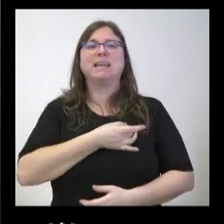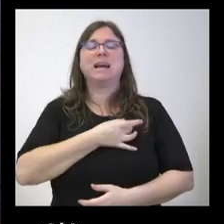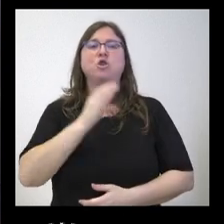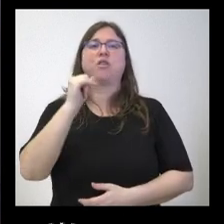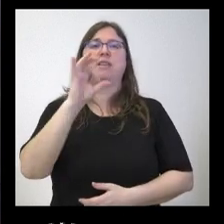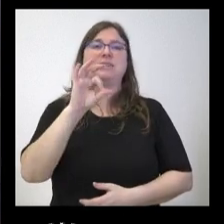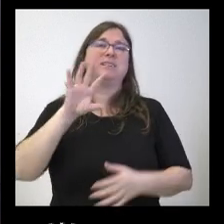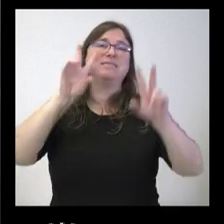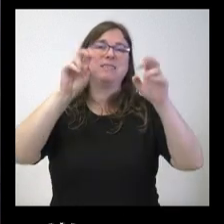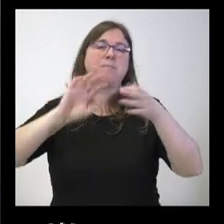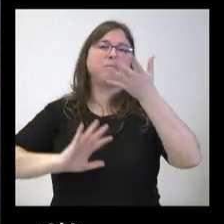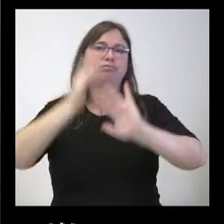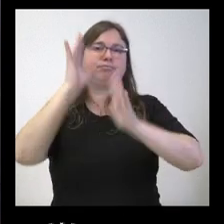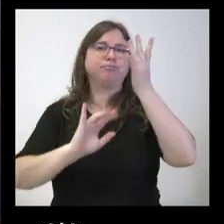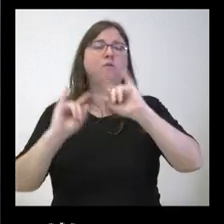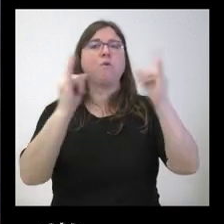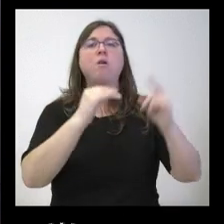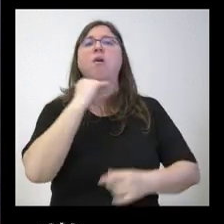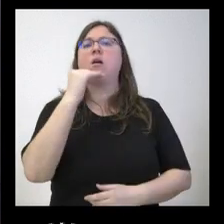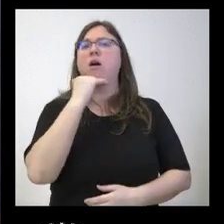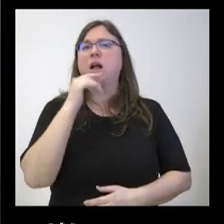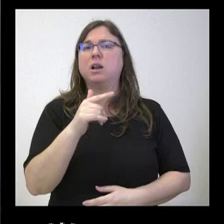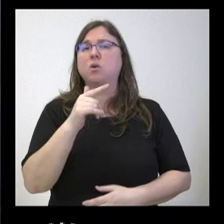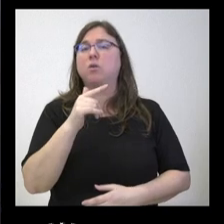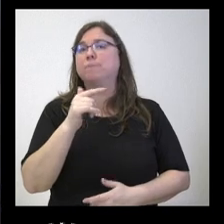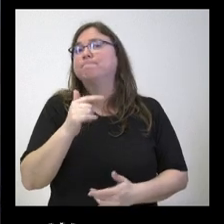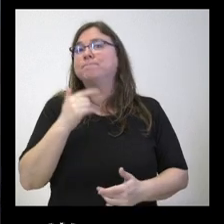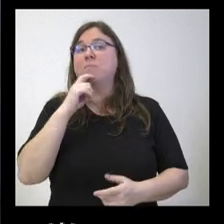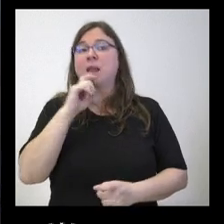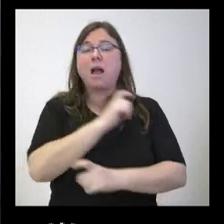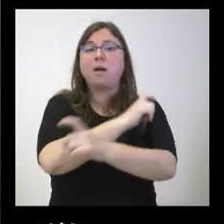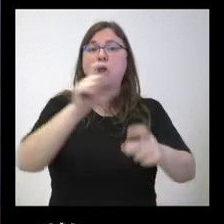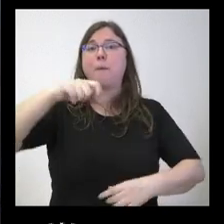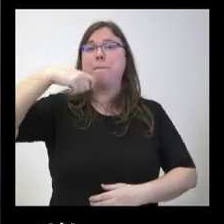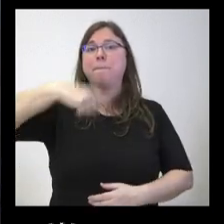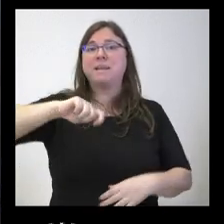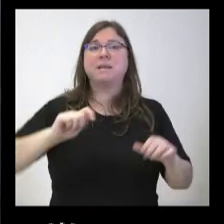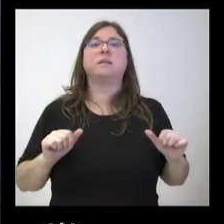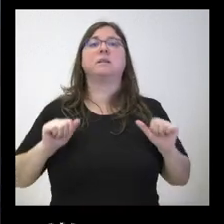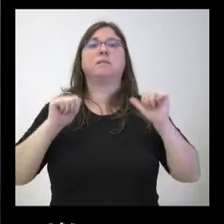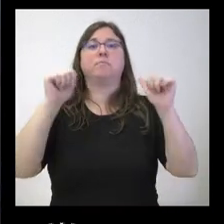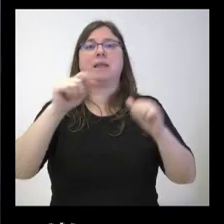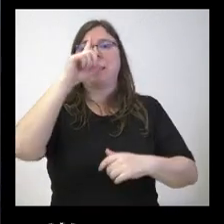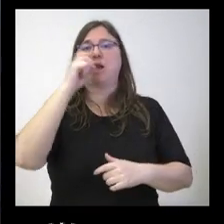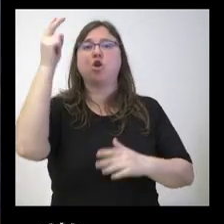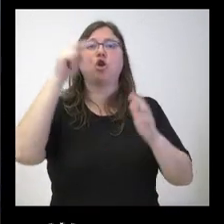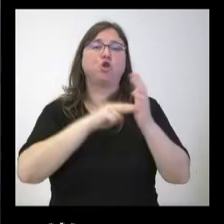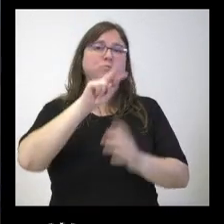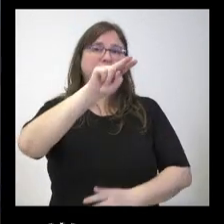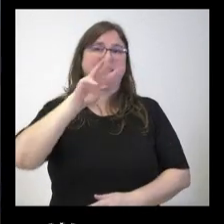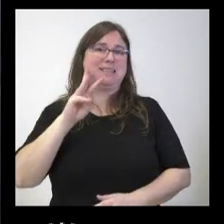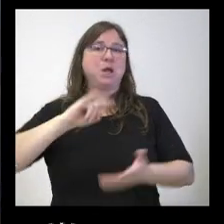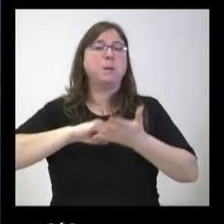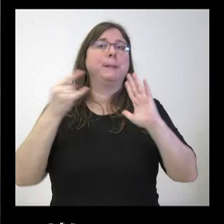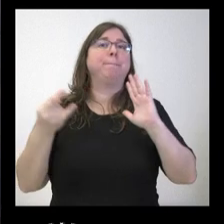incendios forestales yo quería saber si hay algún avance respecto al anuncio del presidente de poner en marcha este año 2023 el plan